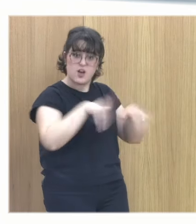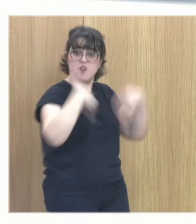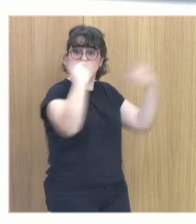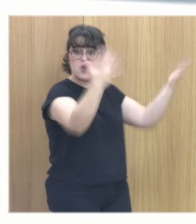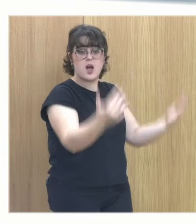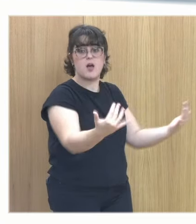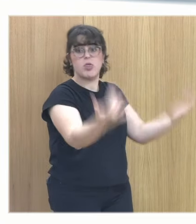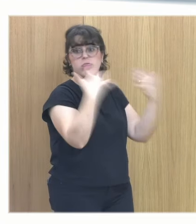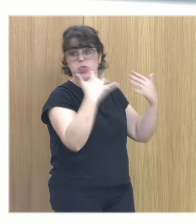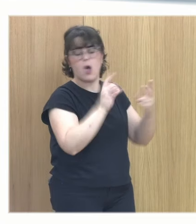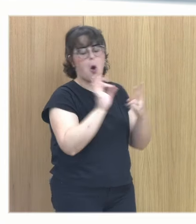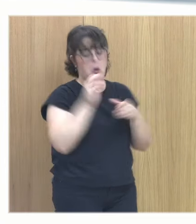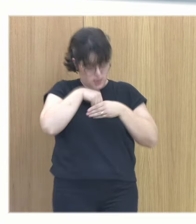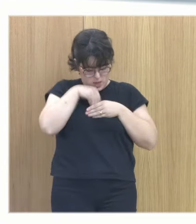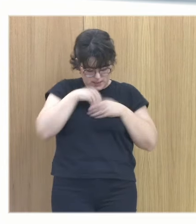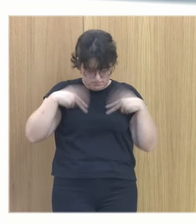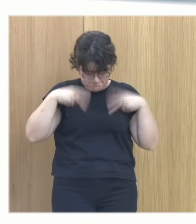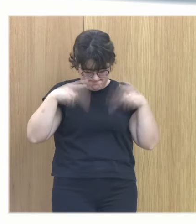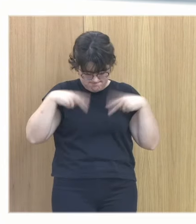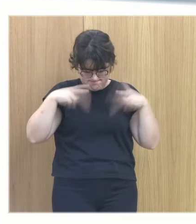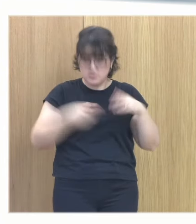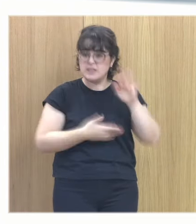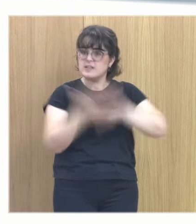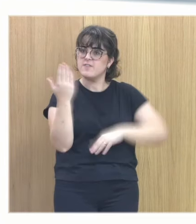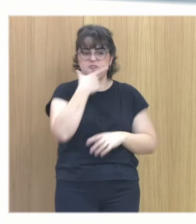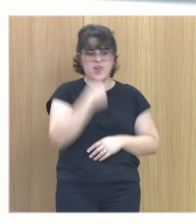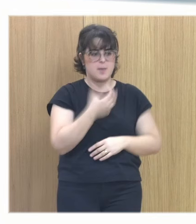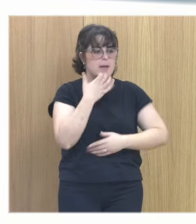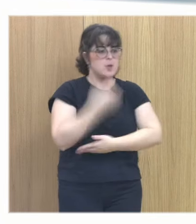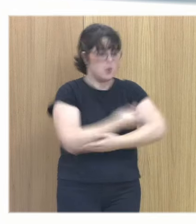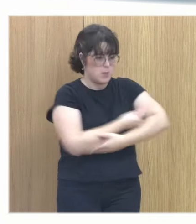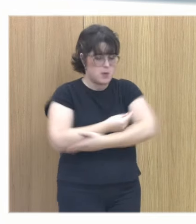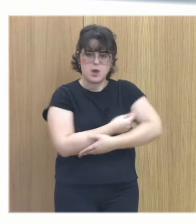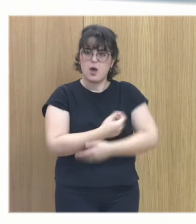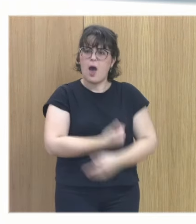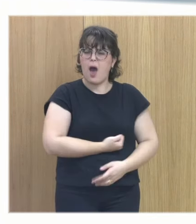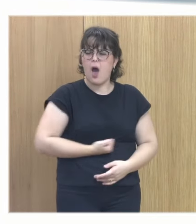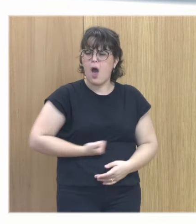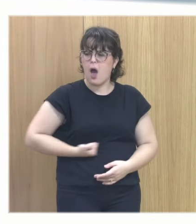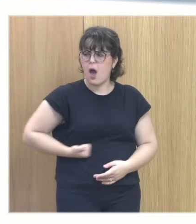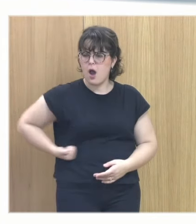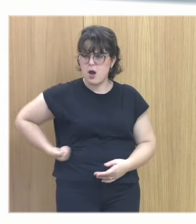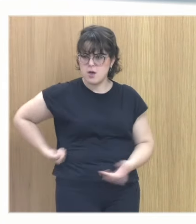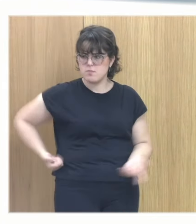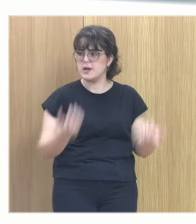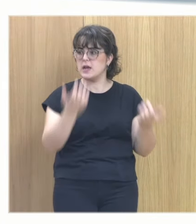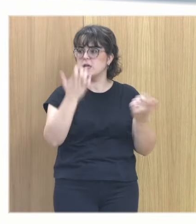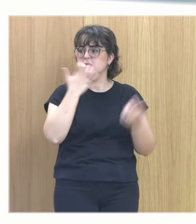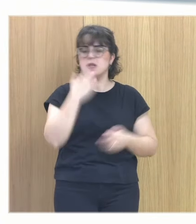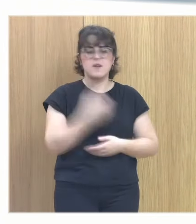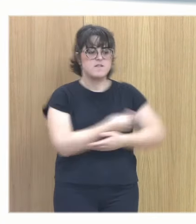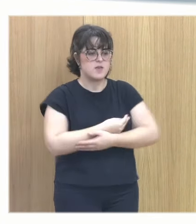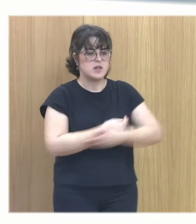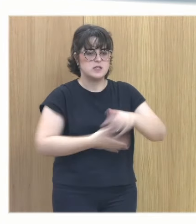de hecho voy a poner un ejemplo para que se entienda que es muy fácil un bebé un bebé cuando tiene hambre un bebé cuando tiene hambre lo